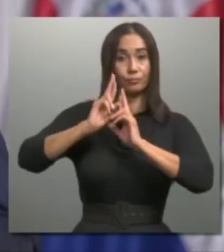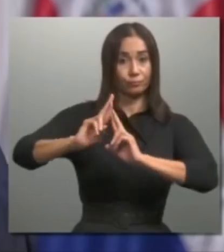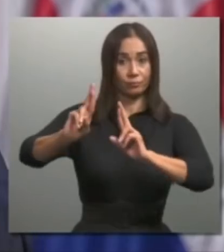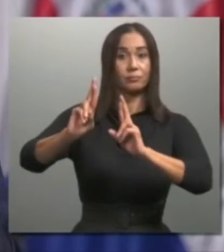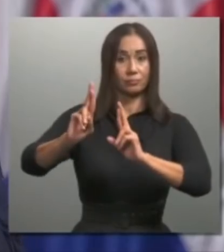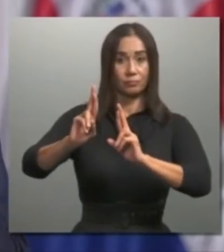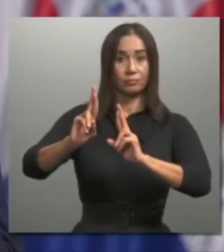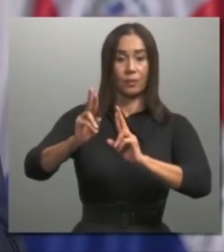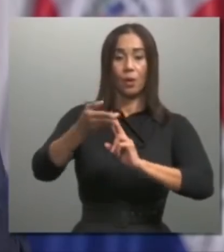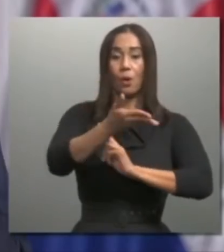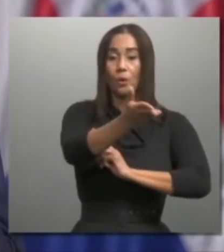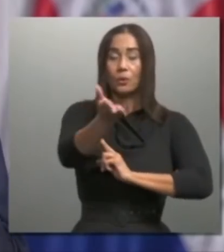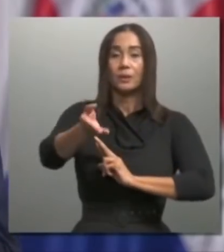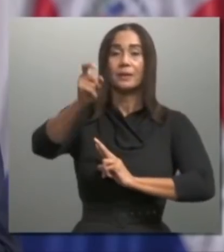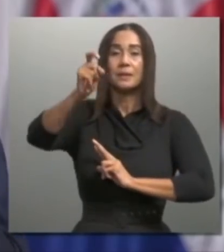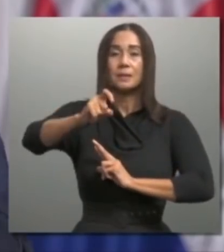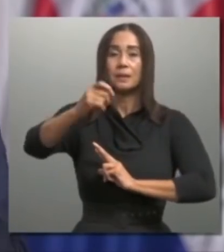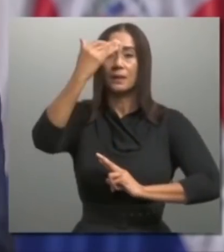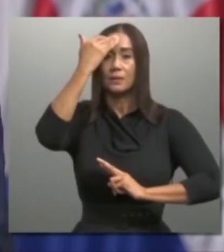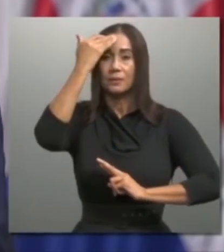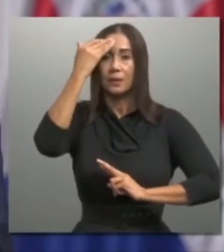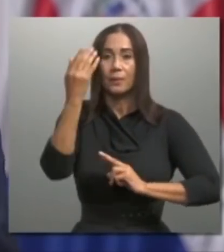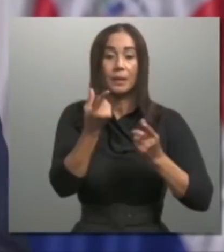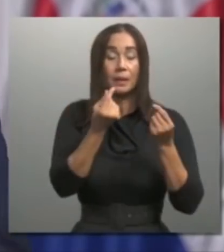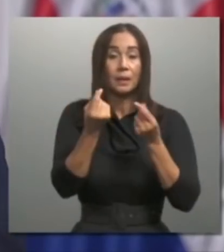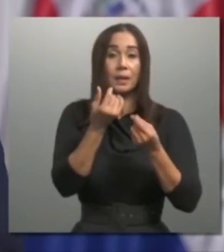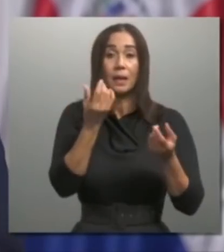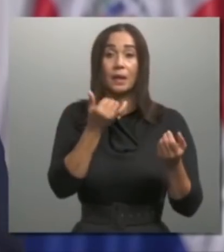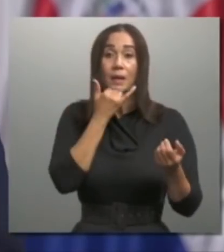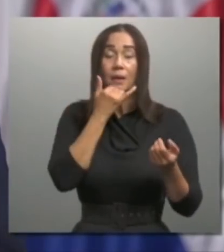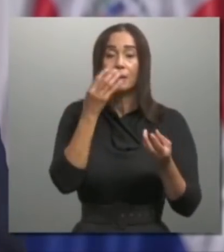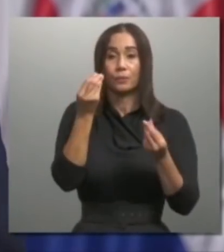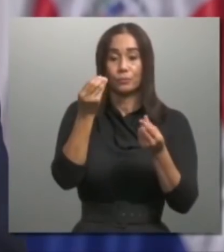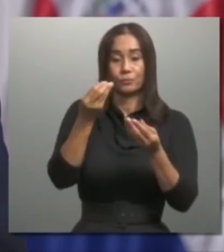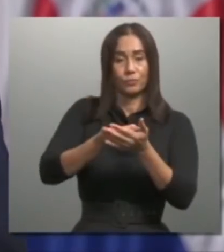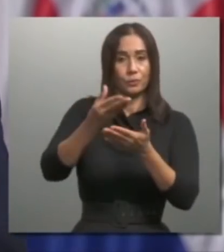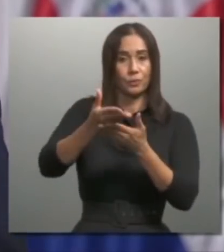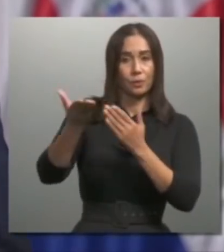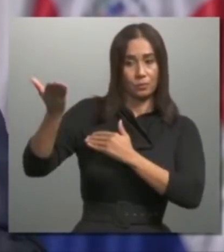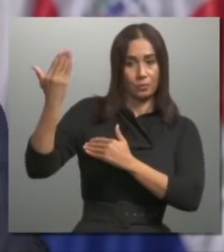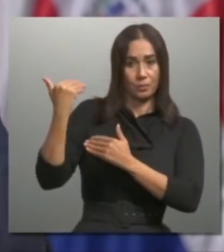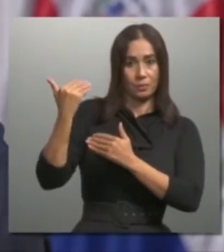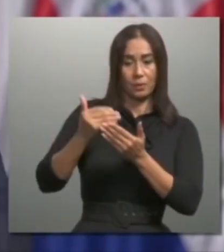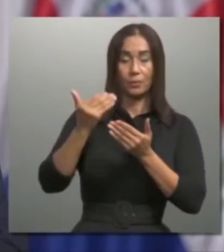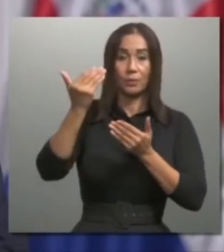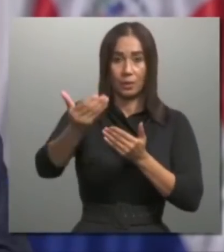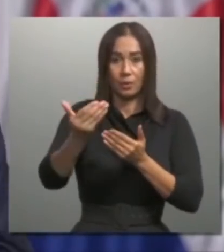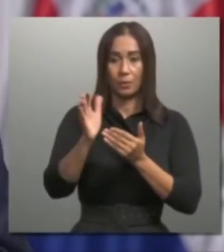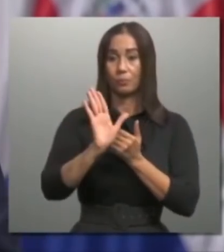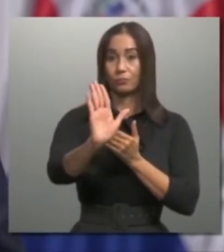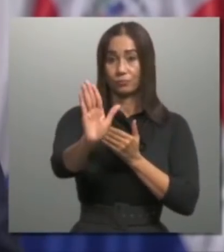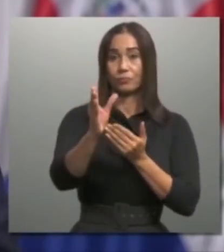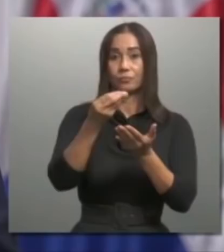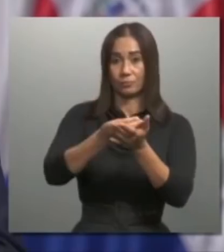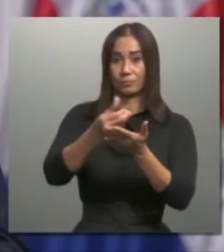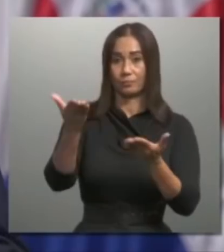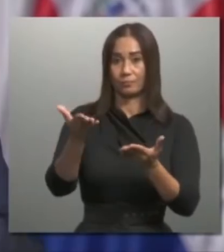Ustedes tienen derecho a saber cómo se ha gastado en el pasado y cómo gastaremos cada peso porque es su dinero.